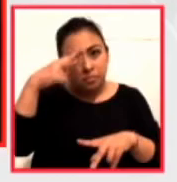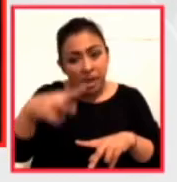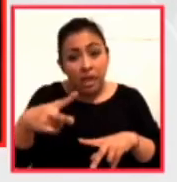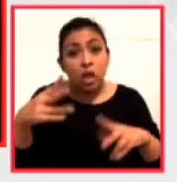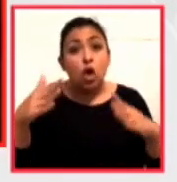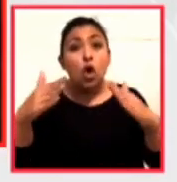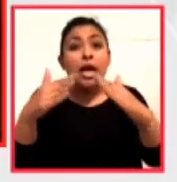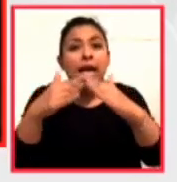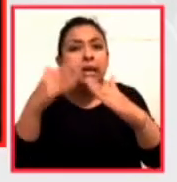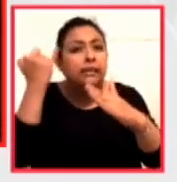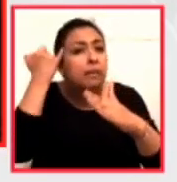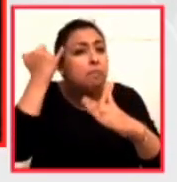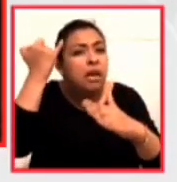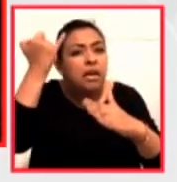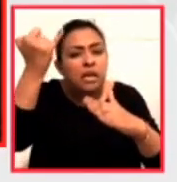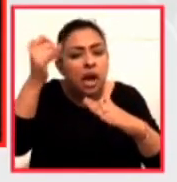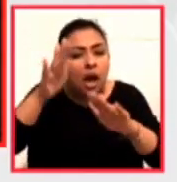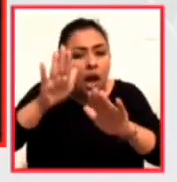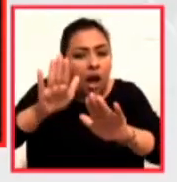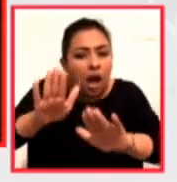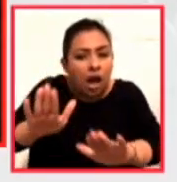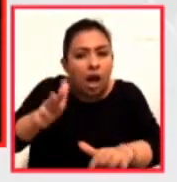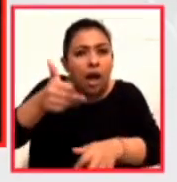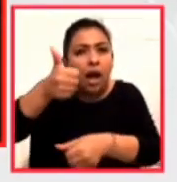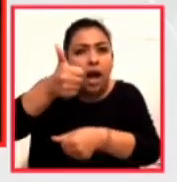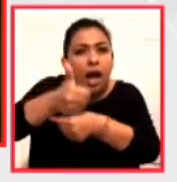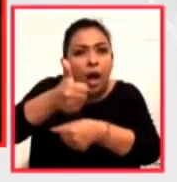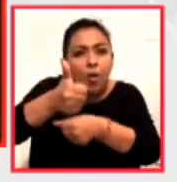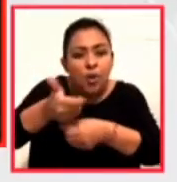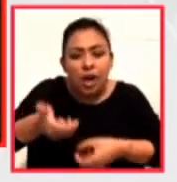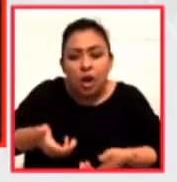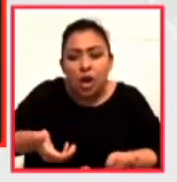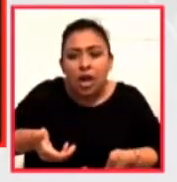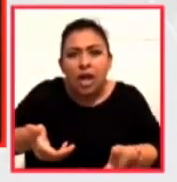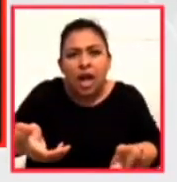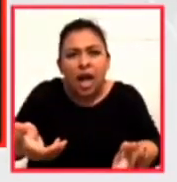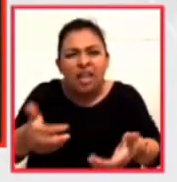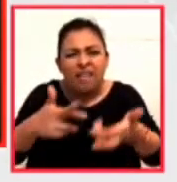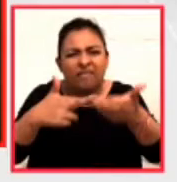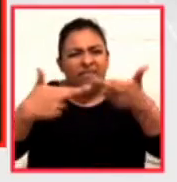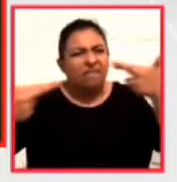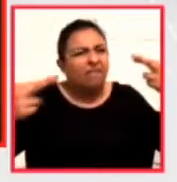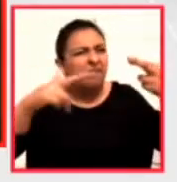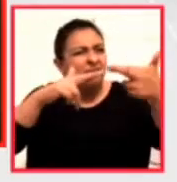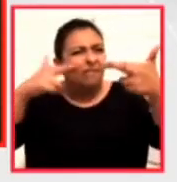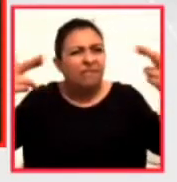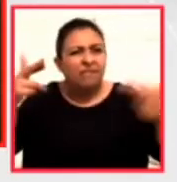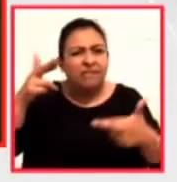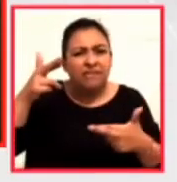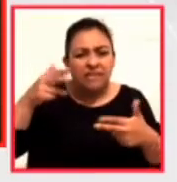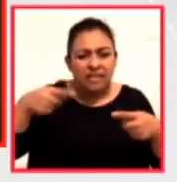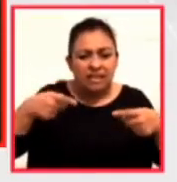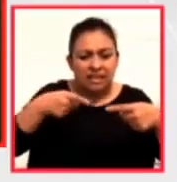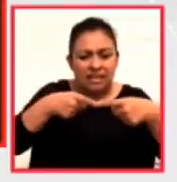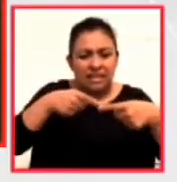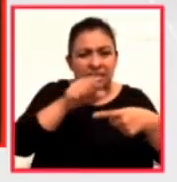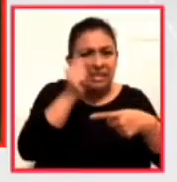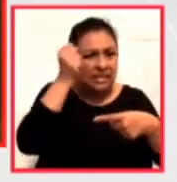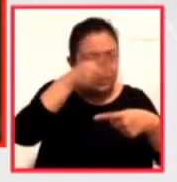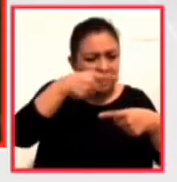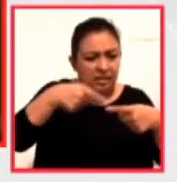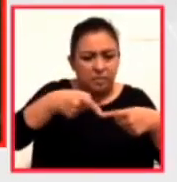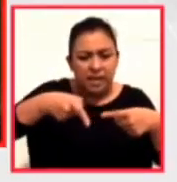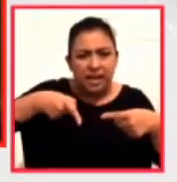imaginaria, fija, de mis abuelos en una calle llena de cables, Shakespeare esquina con ejército, las